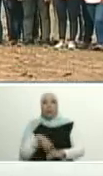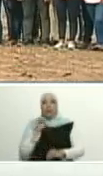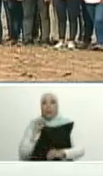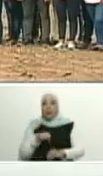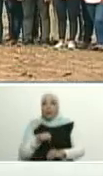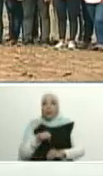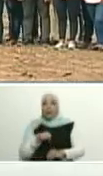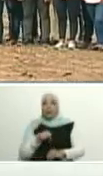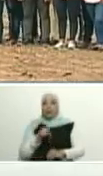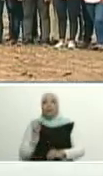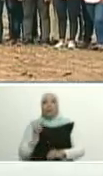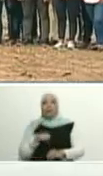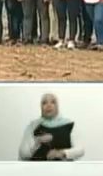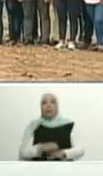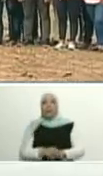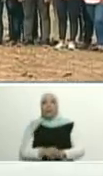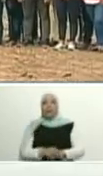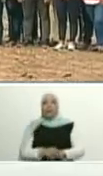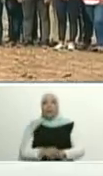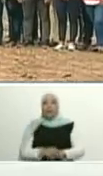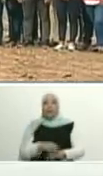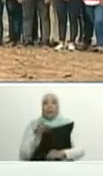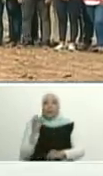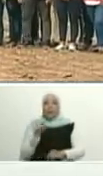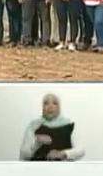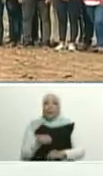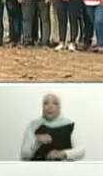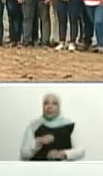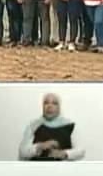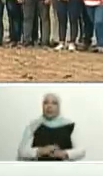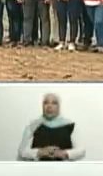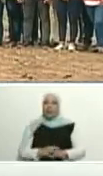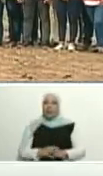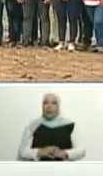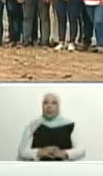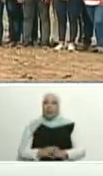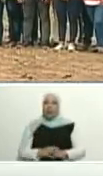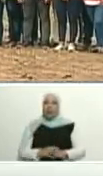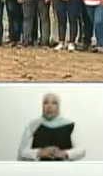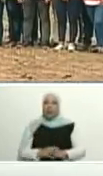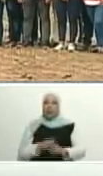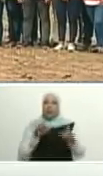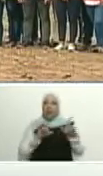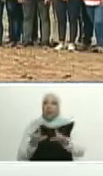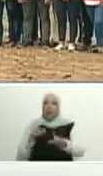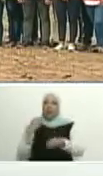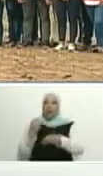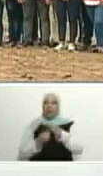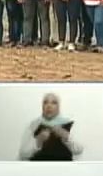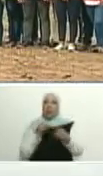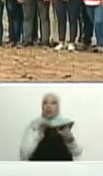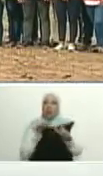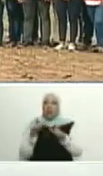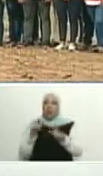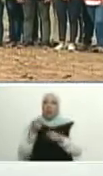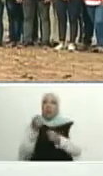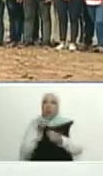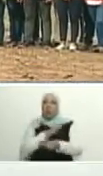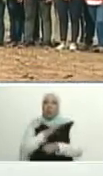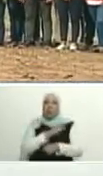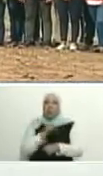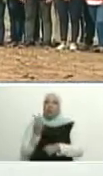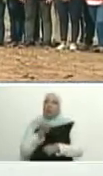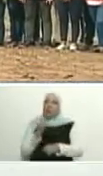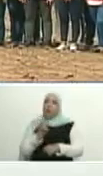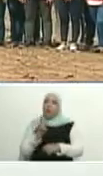¿Sí va pa' esa? ¿Ah? Y esas hayaquitas, y esa arepita, está hecha con maíz venezolano, de la